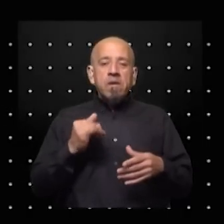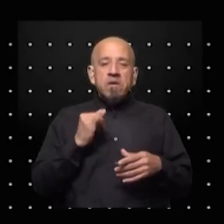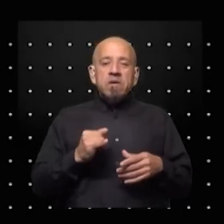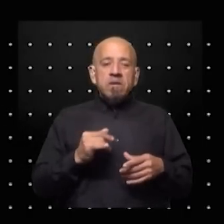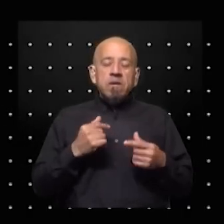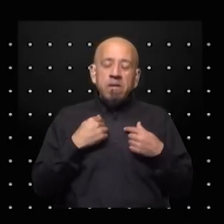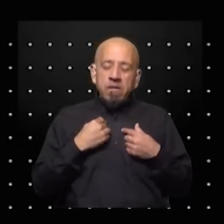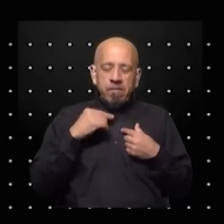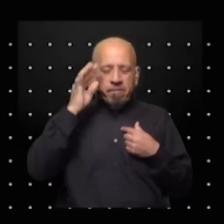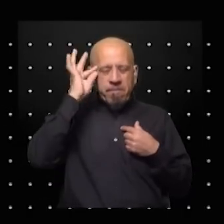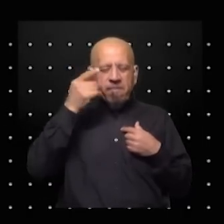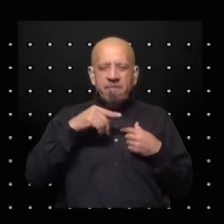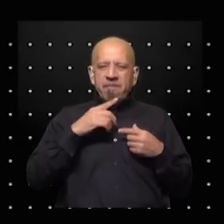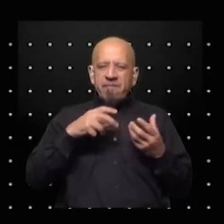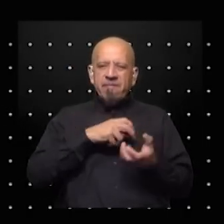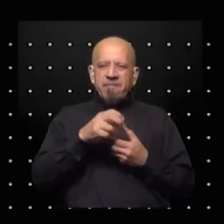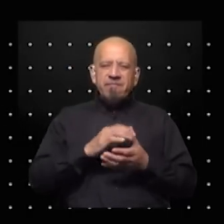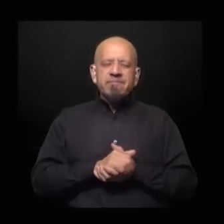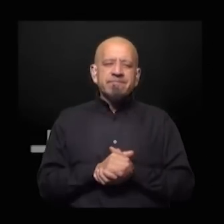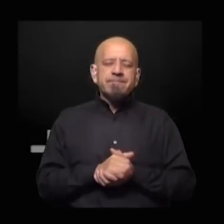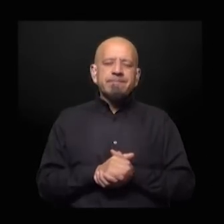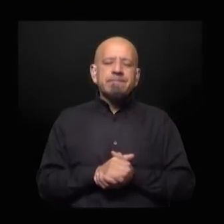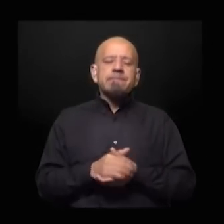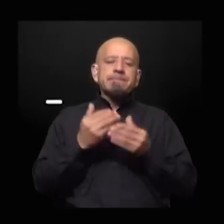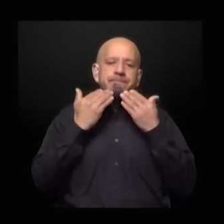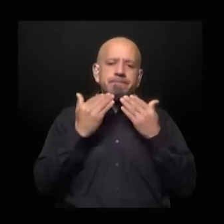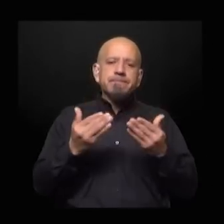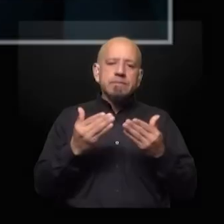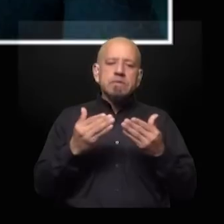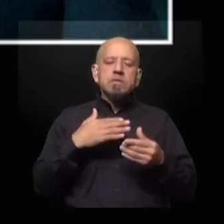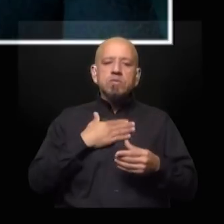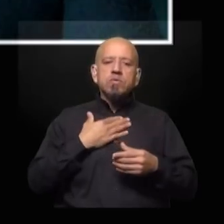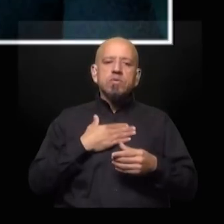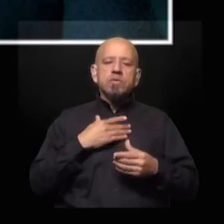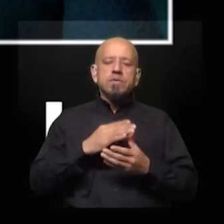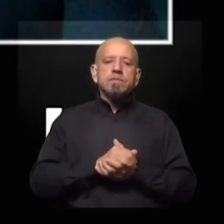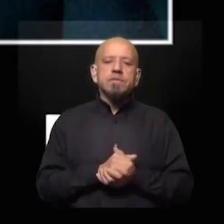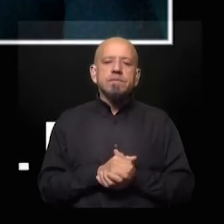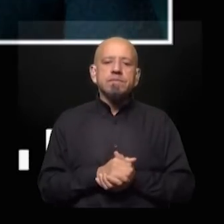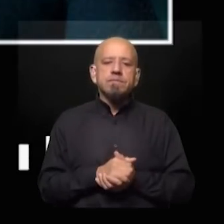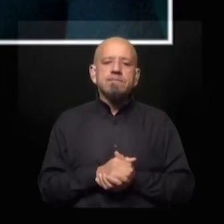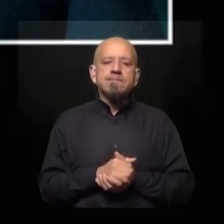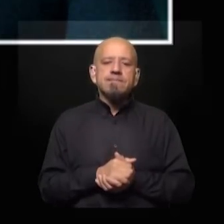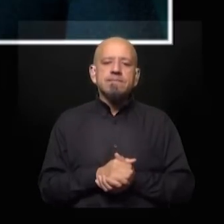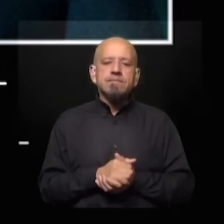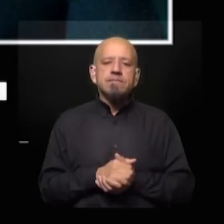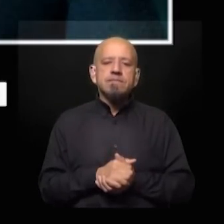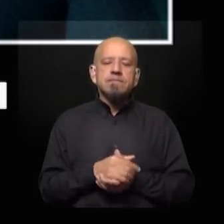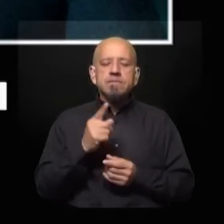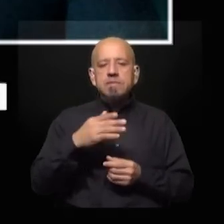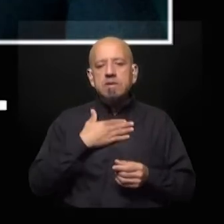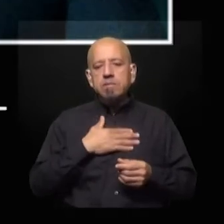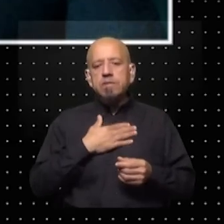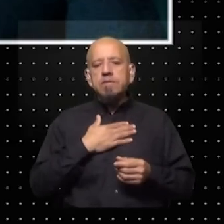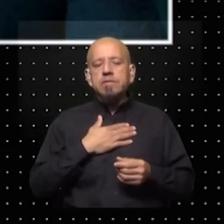yo creo que será complicado José Fernández muchísimas gracias un gusto contar contigo en Sin Fronteras a vosotros un placer